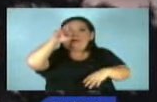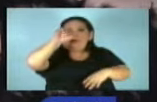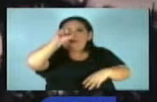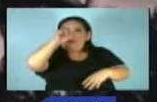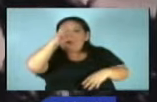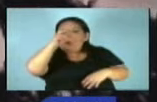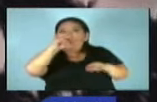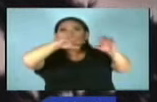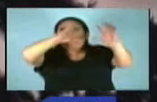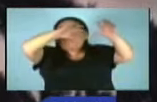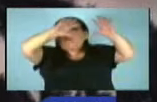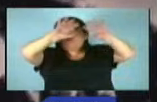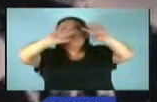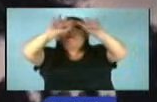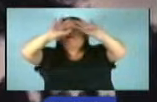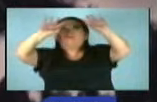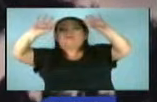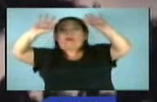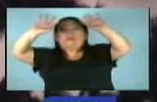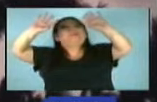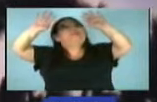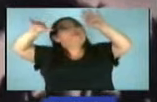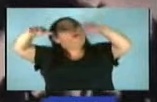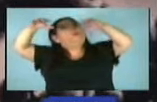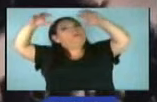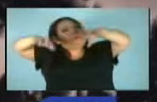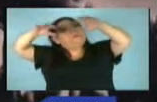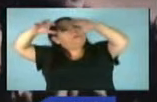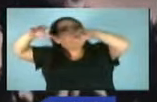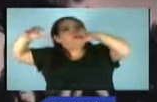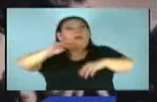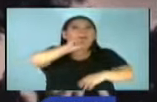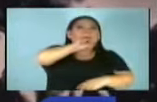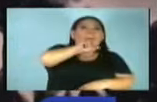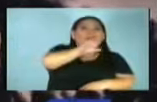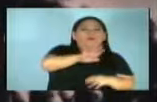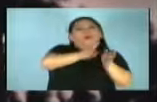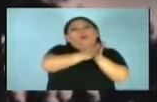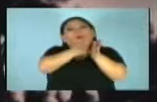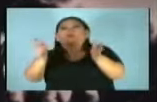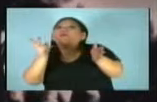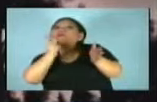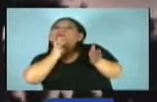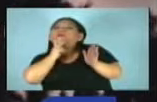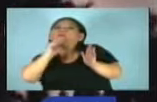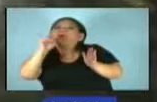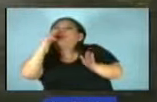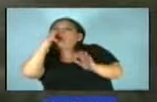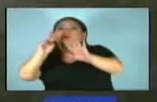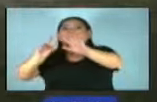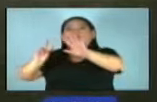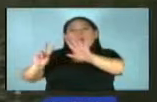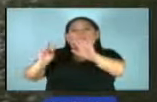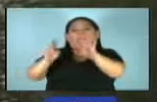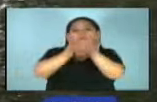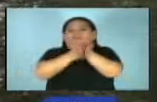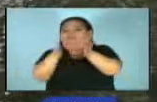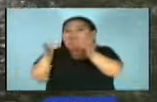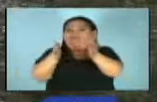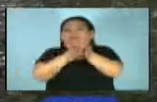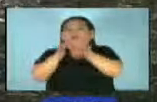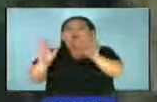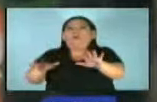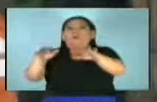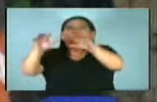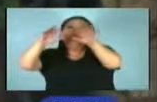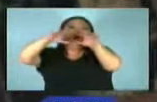provocando mayor nubosidad y precipitaciones entre el miércoles 5 y viernes 7 de junio. Esto surge en medio de la salida de